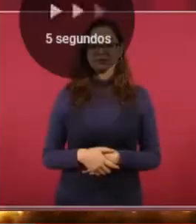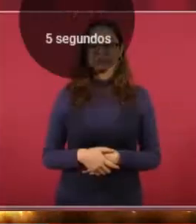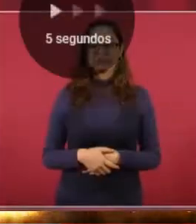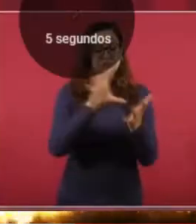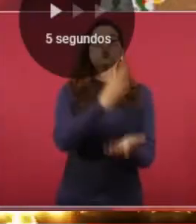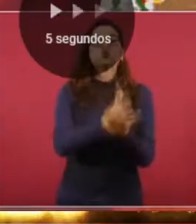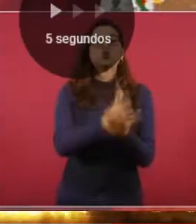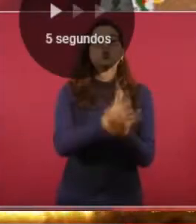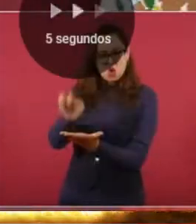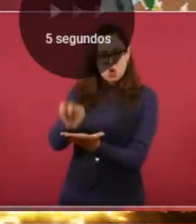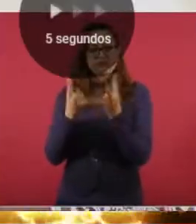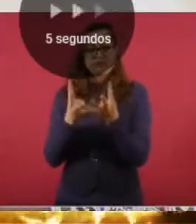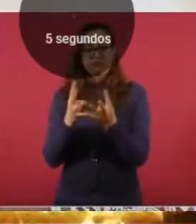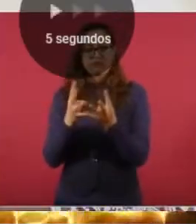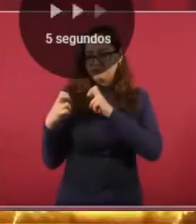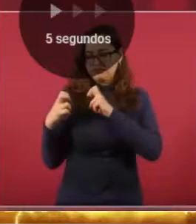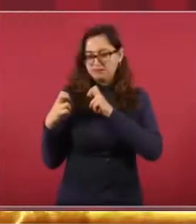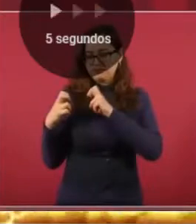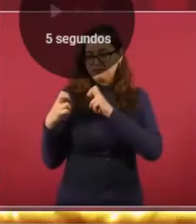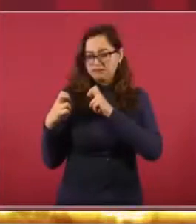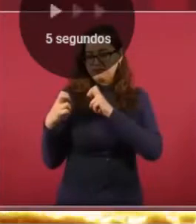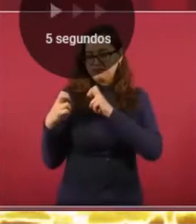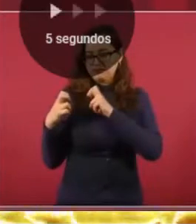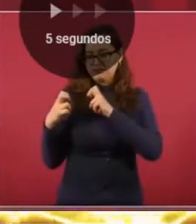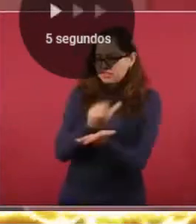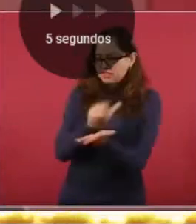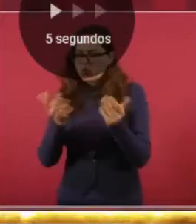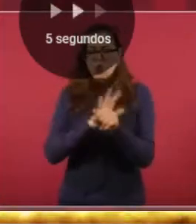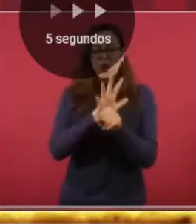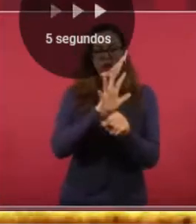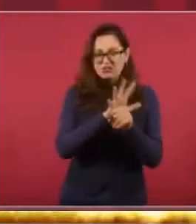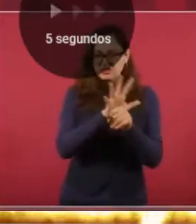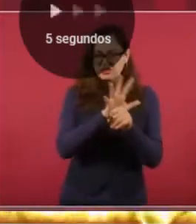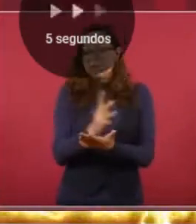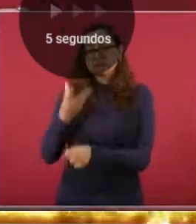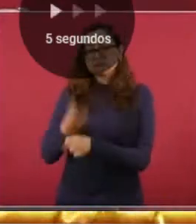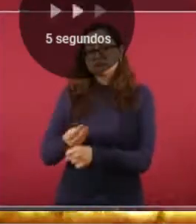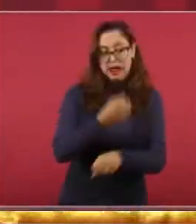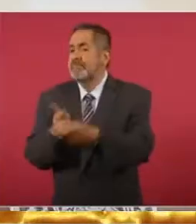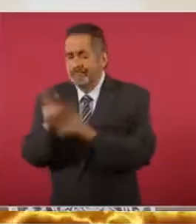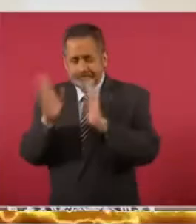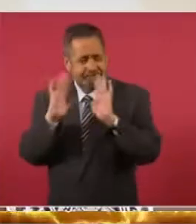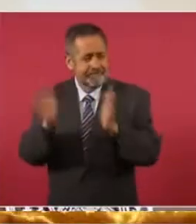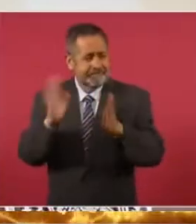Según las encuestas del gobierno, esto es lo que quiere la gente.